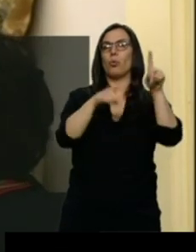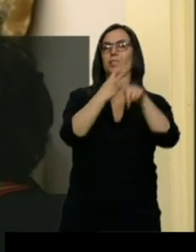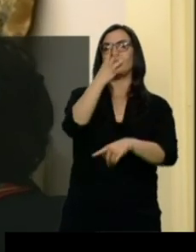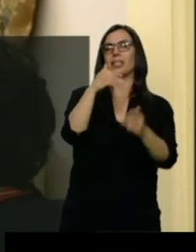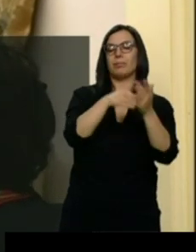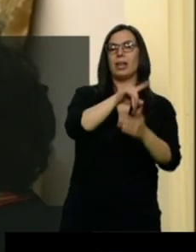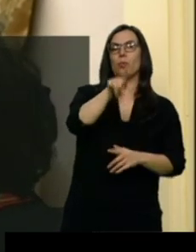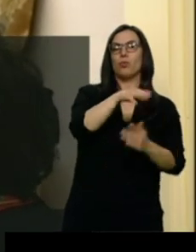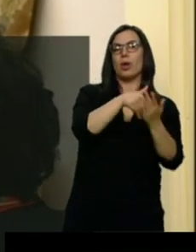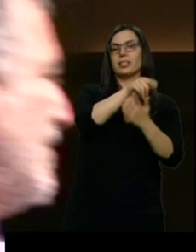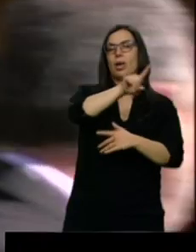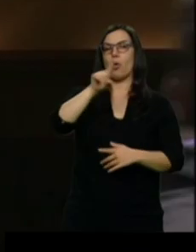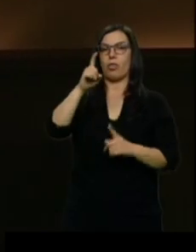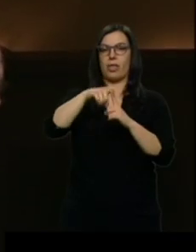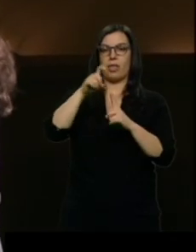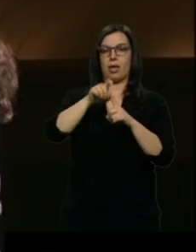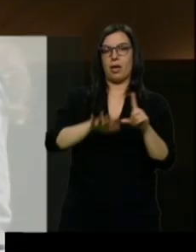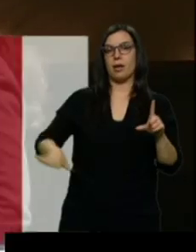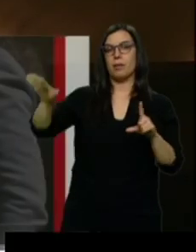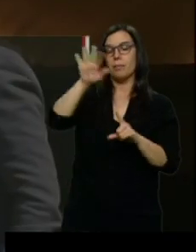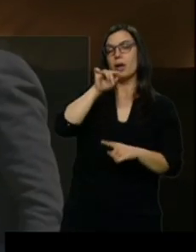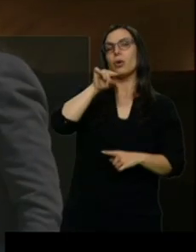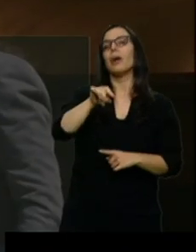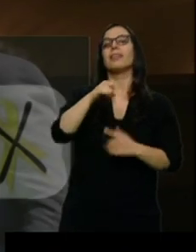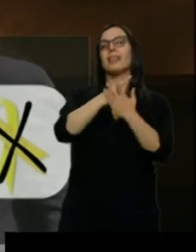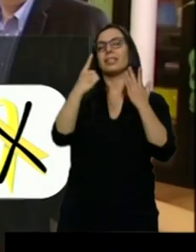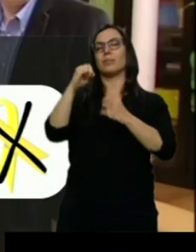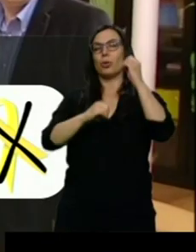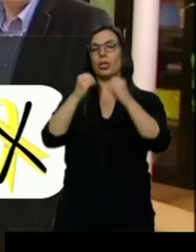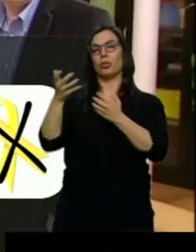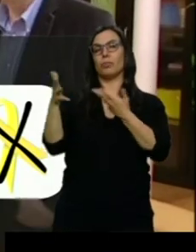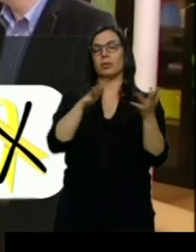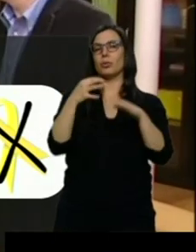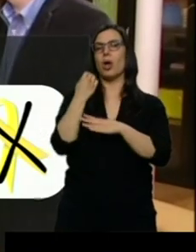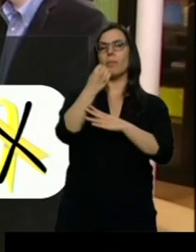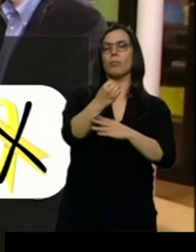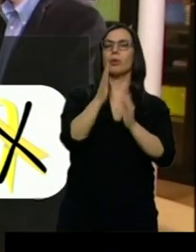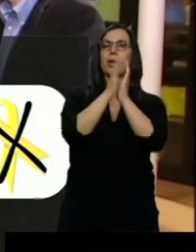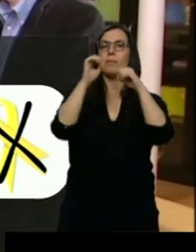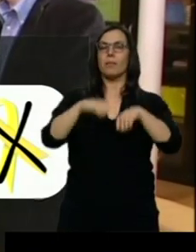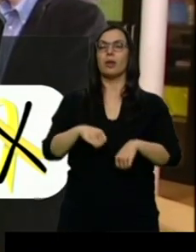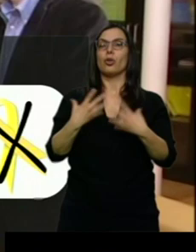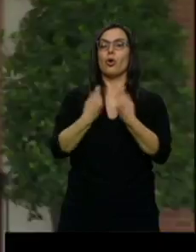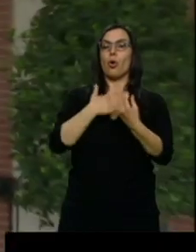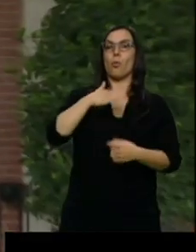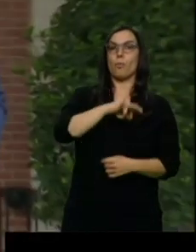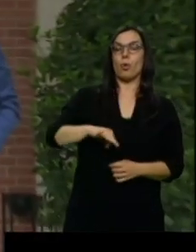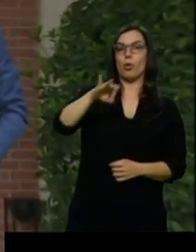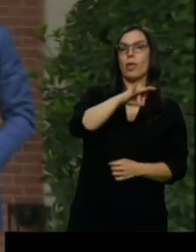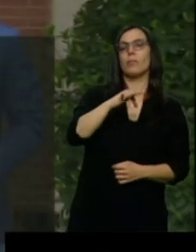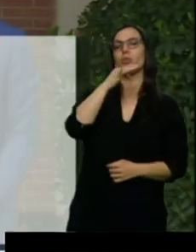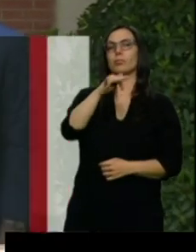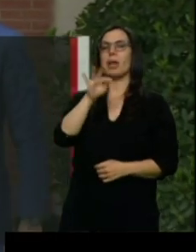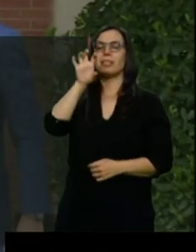de mayo. En la misma cocina, algo más del 16% apoya el pacto con Unidas Podemos y nacionalistas no independentistas.